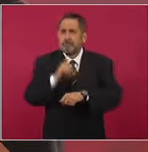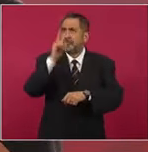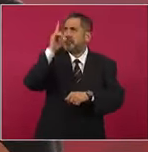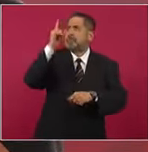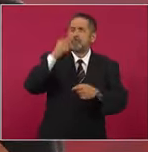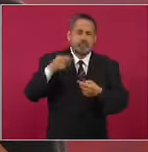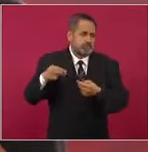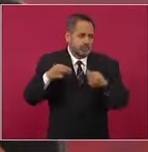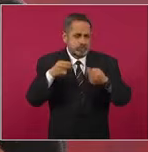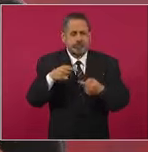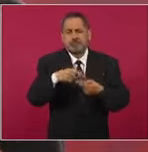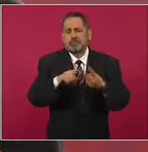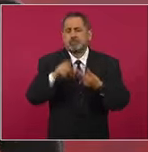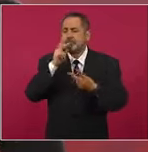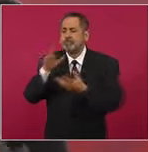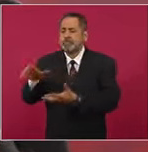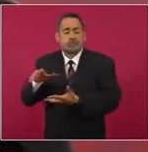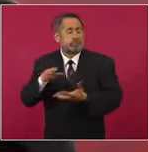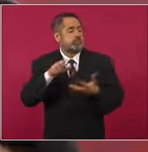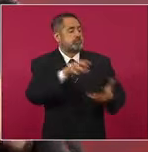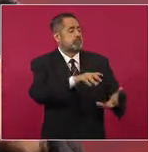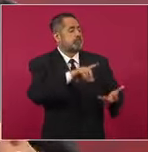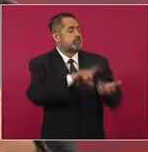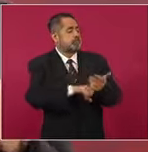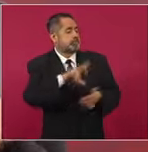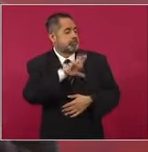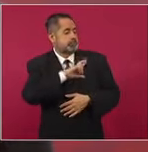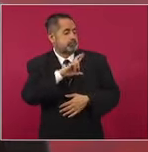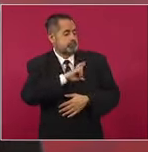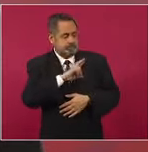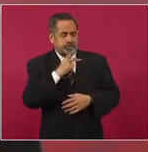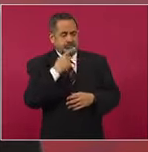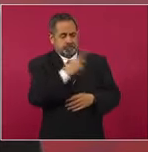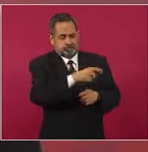los hidrocarburos a empresas privadas.